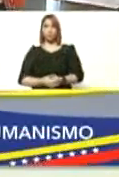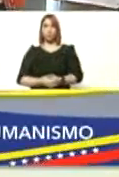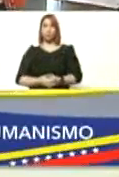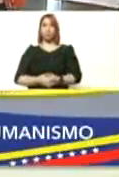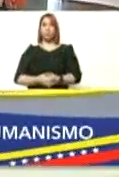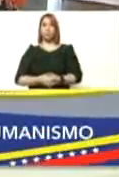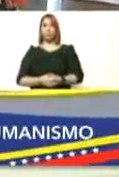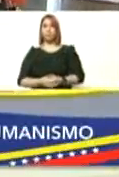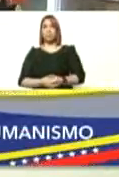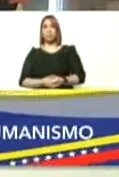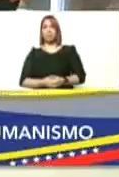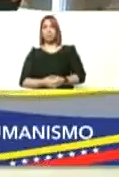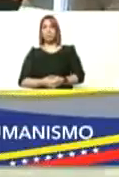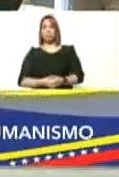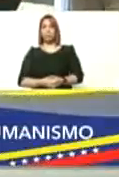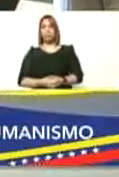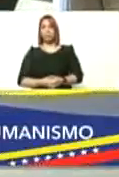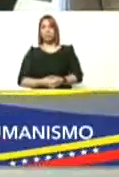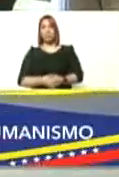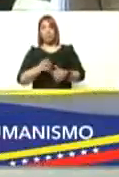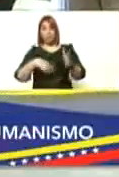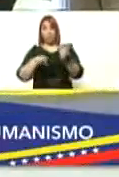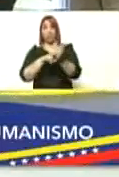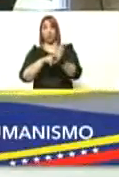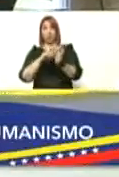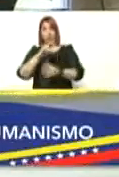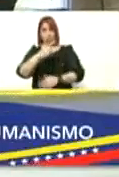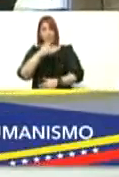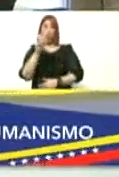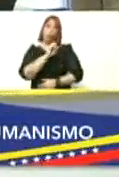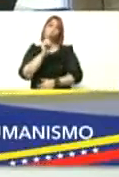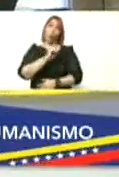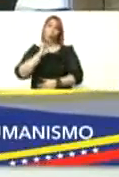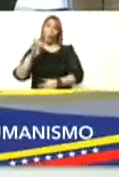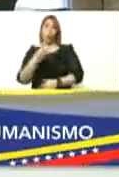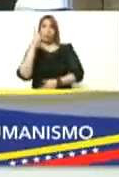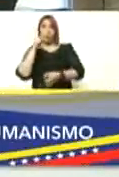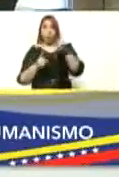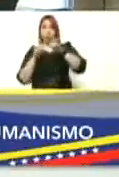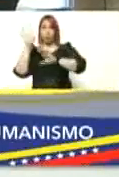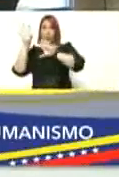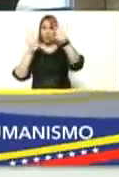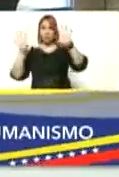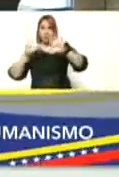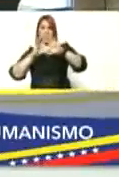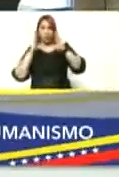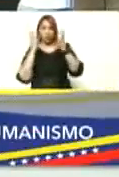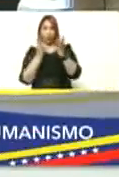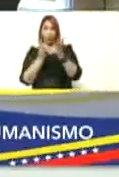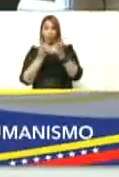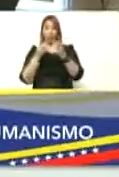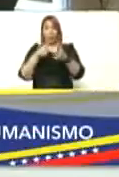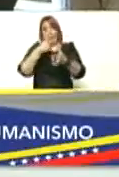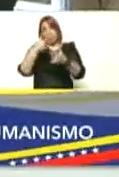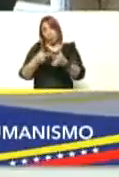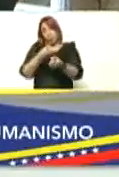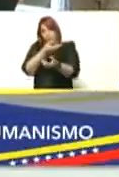con refuerzo o la tercera y hasta la cuarta en algunos países entonces si usted